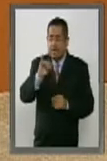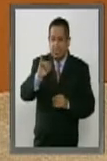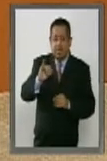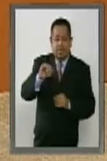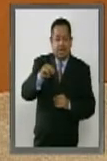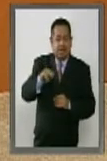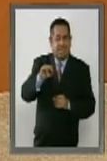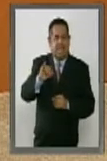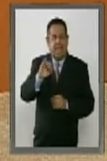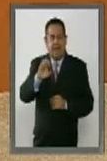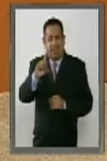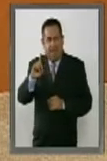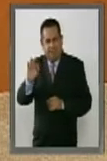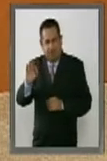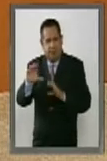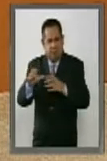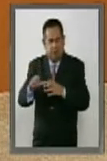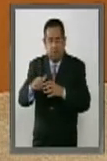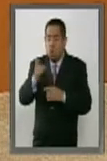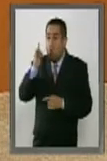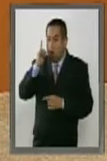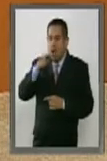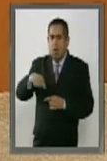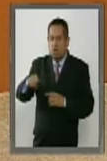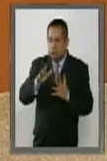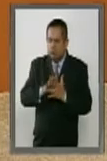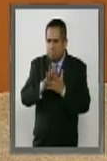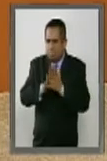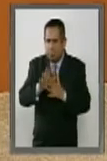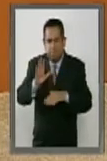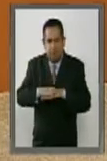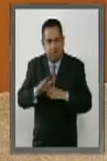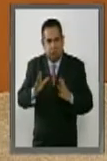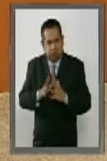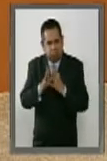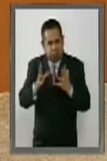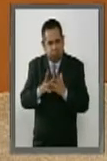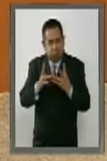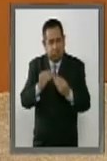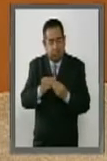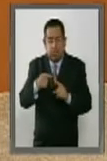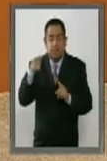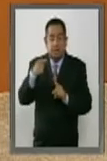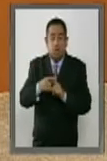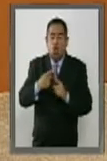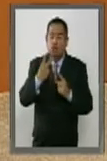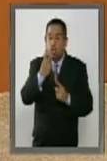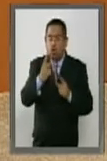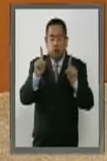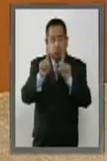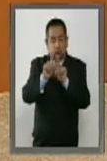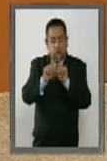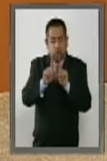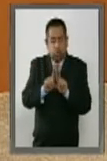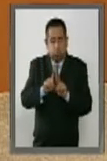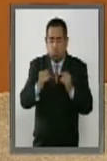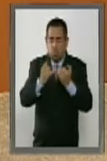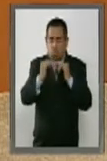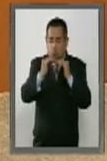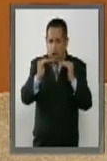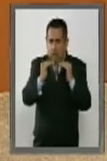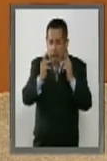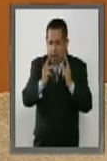Distrito Federal, esperamos una actuación que garantice el cumplimiento del principio de paridad e igualdad sustantiva.